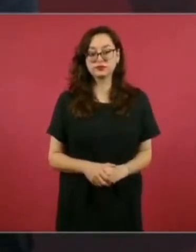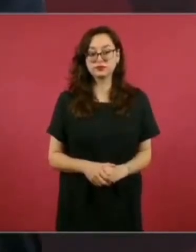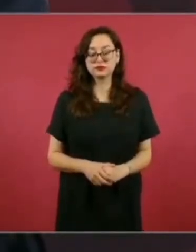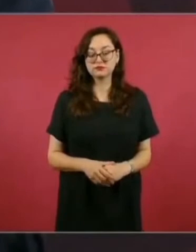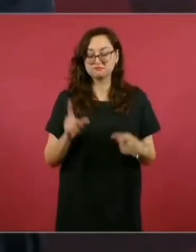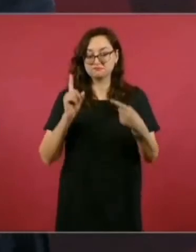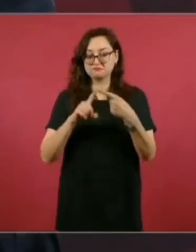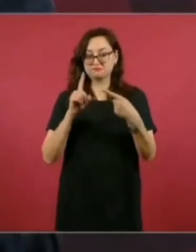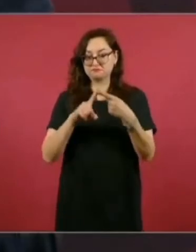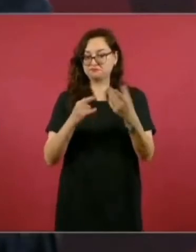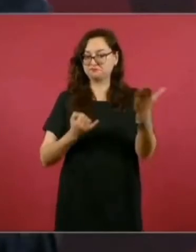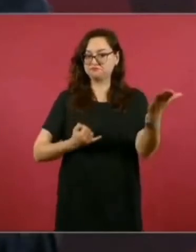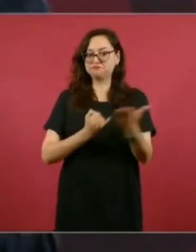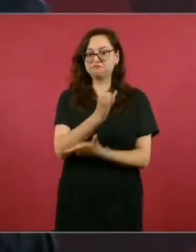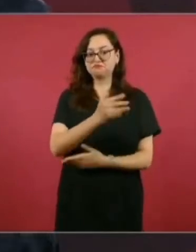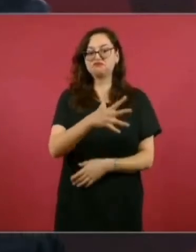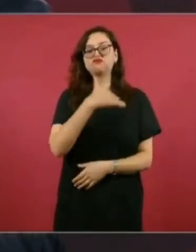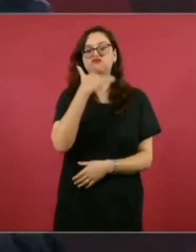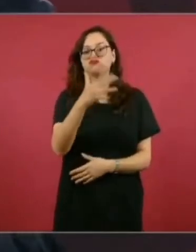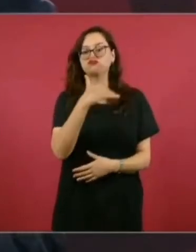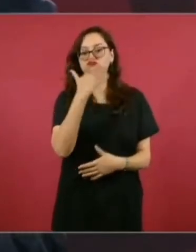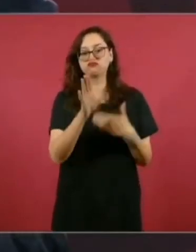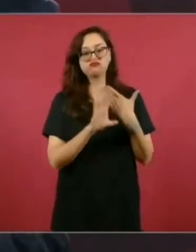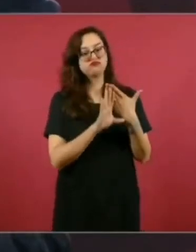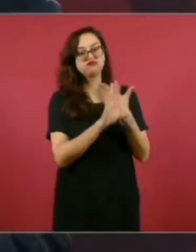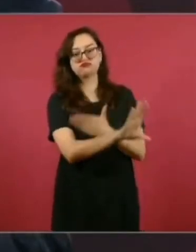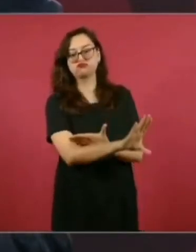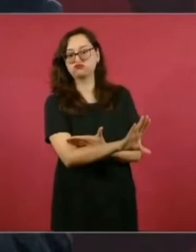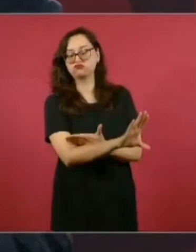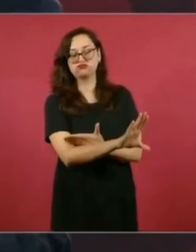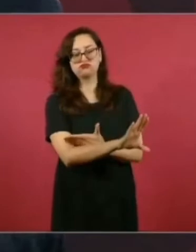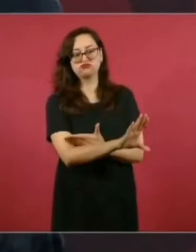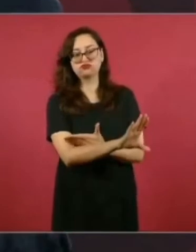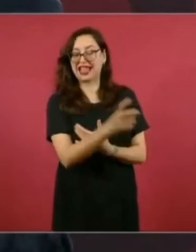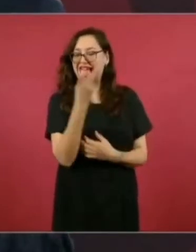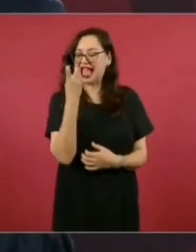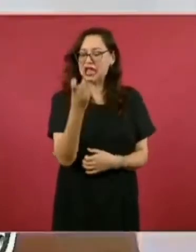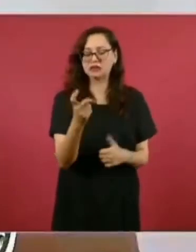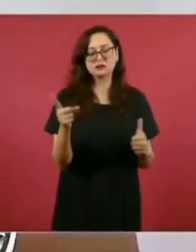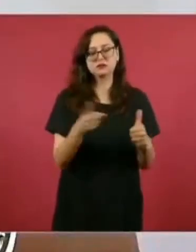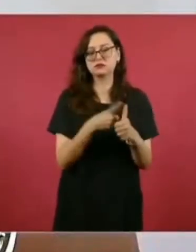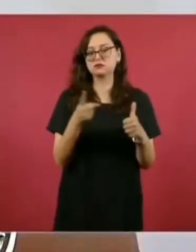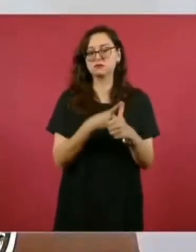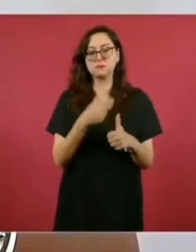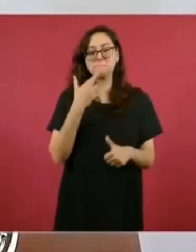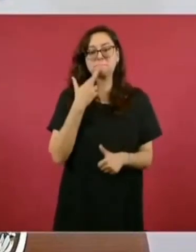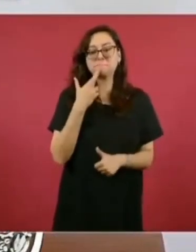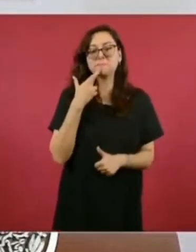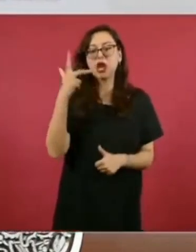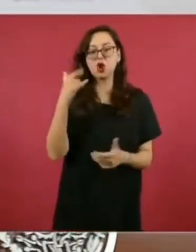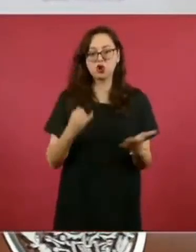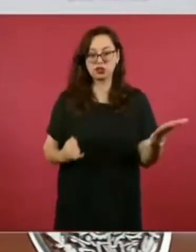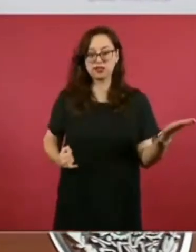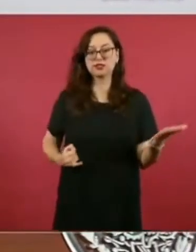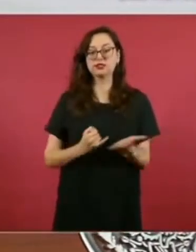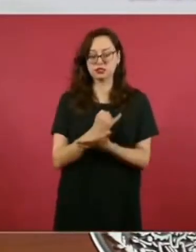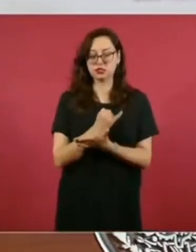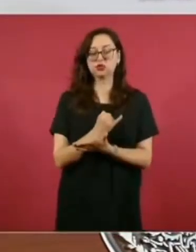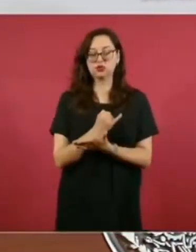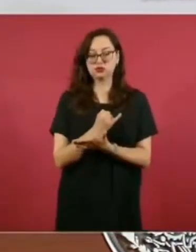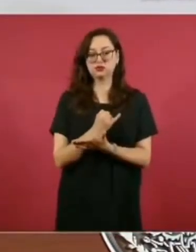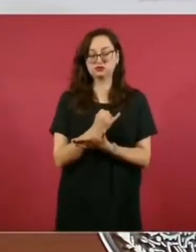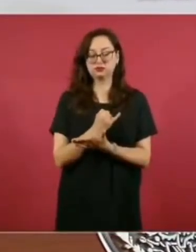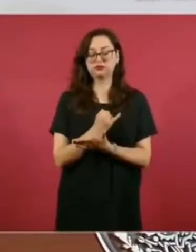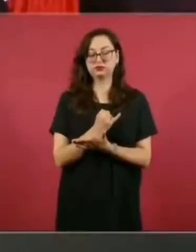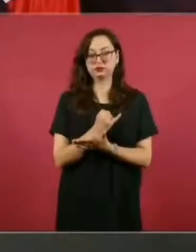combatir la corrupción, porque eso no sólo nos